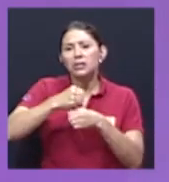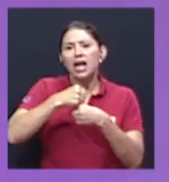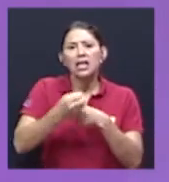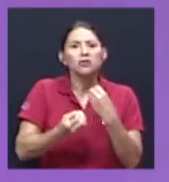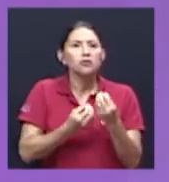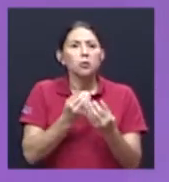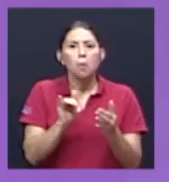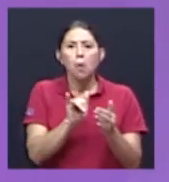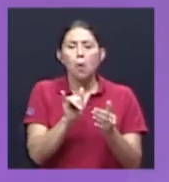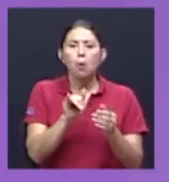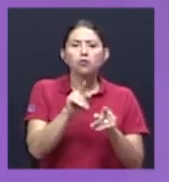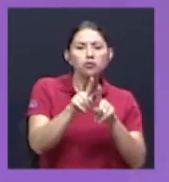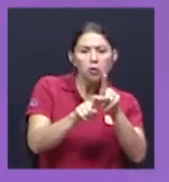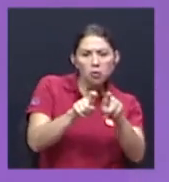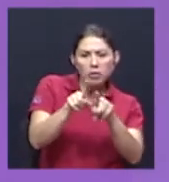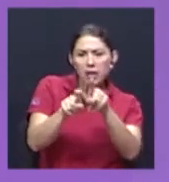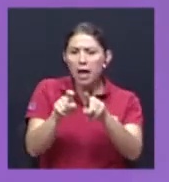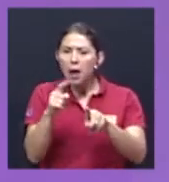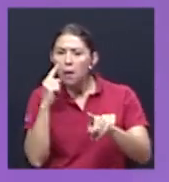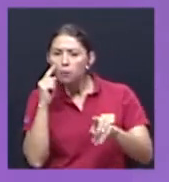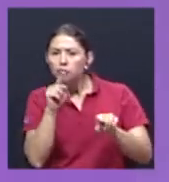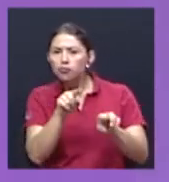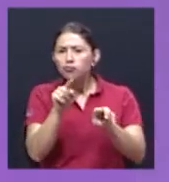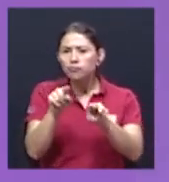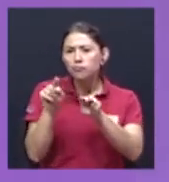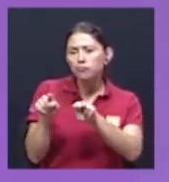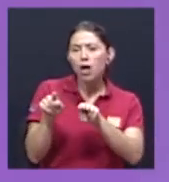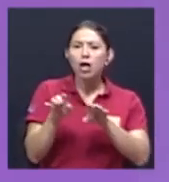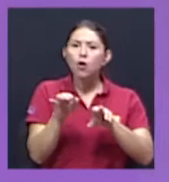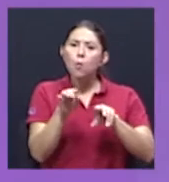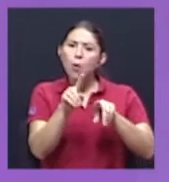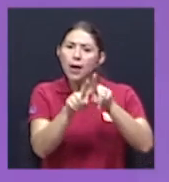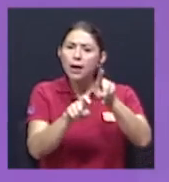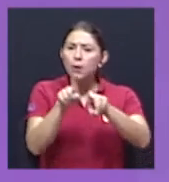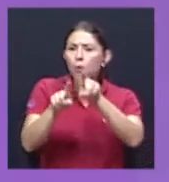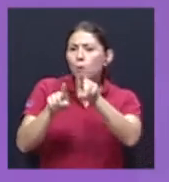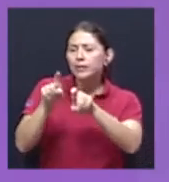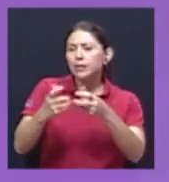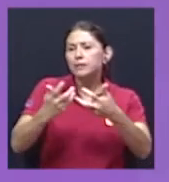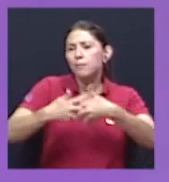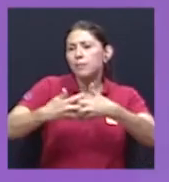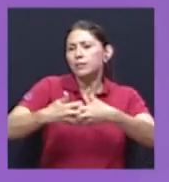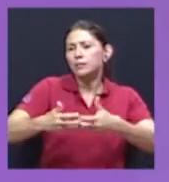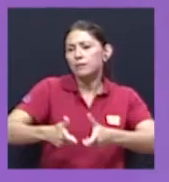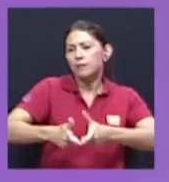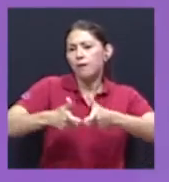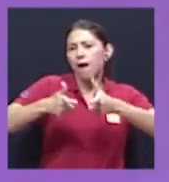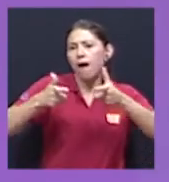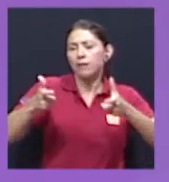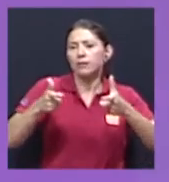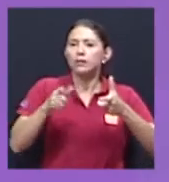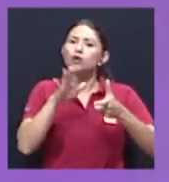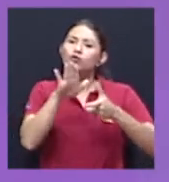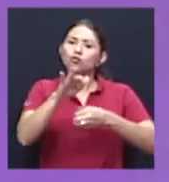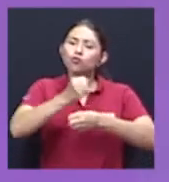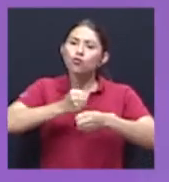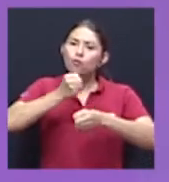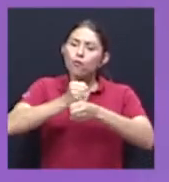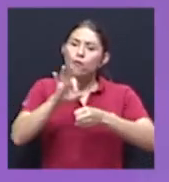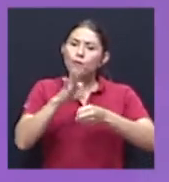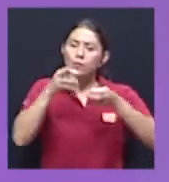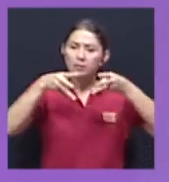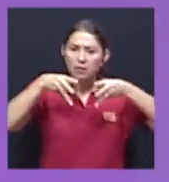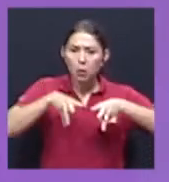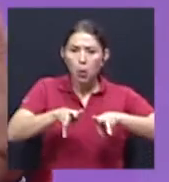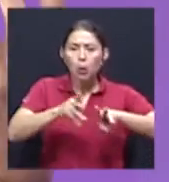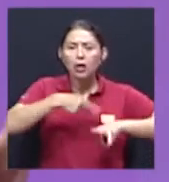sondeos, ¿verdad? Encuestas de grandes firmas, cuyos detalles metodológicos por lo general no conocemos.